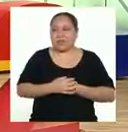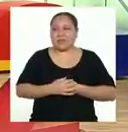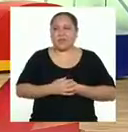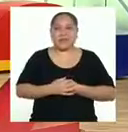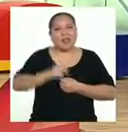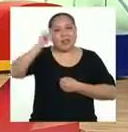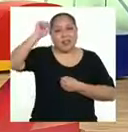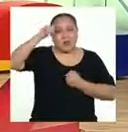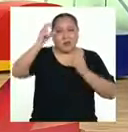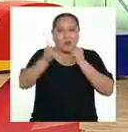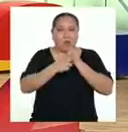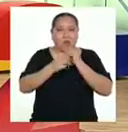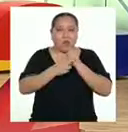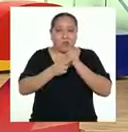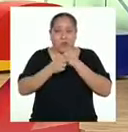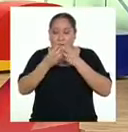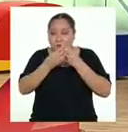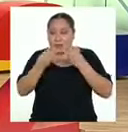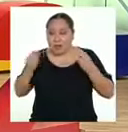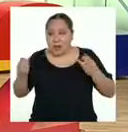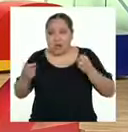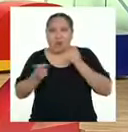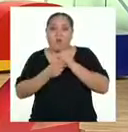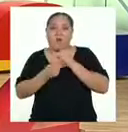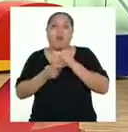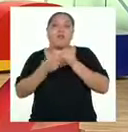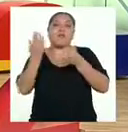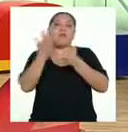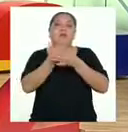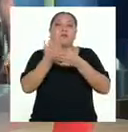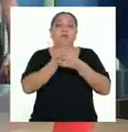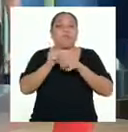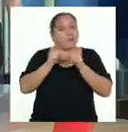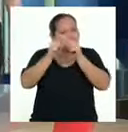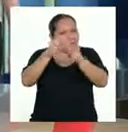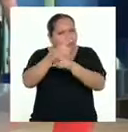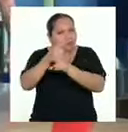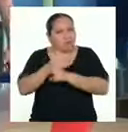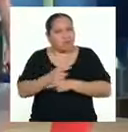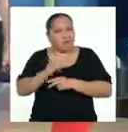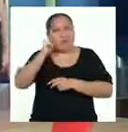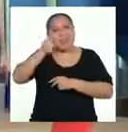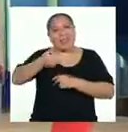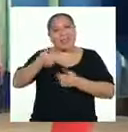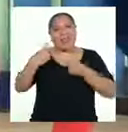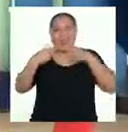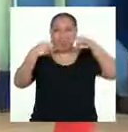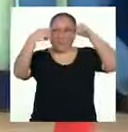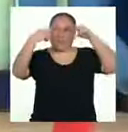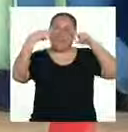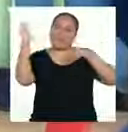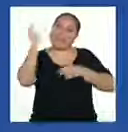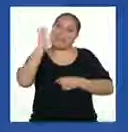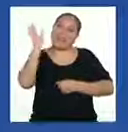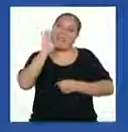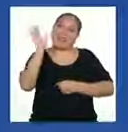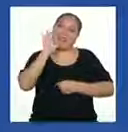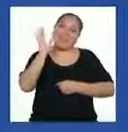Recuerden guardar su material en su portafolio y seguir cuidándose. Nos vemos mañana. ¡Chao!